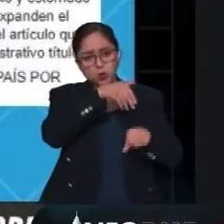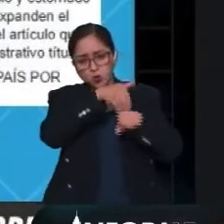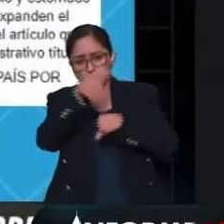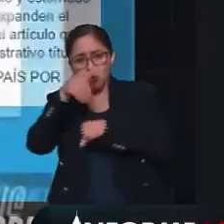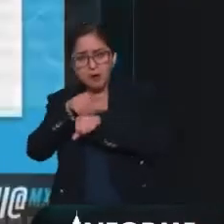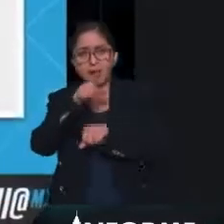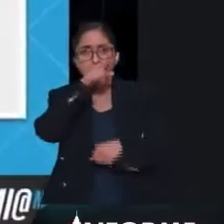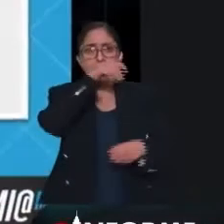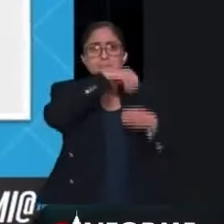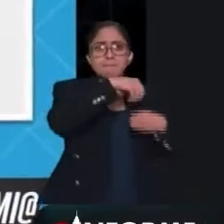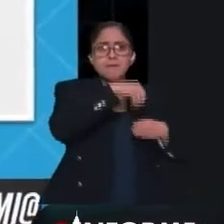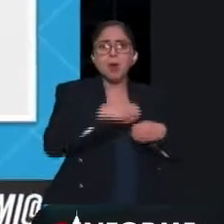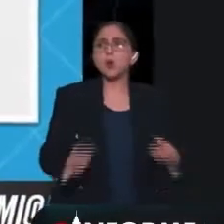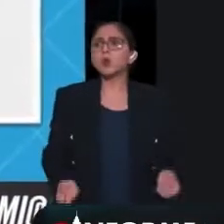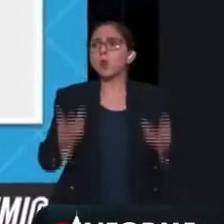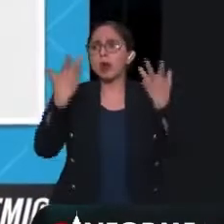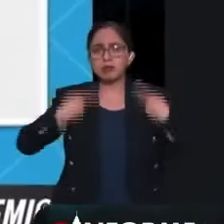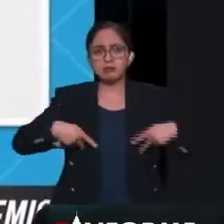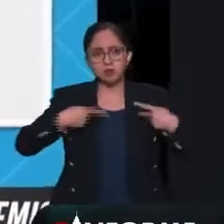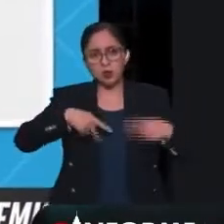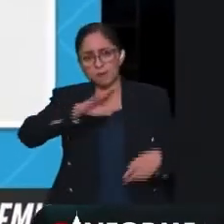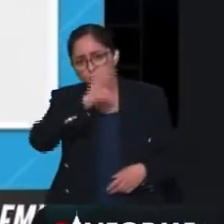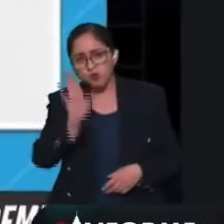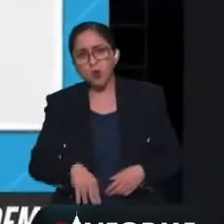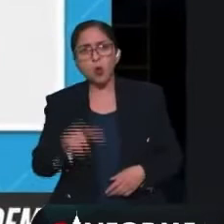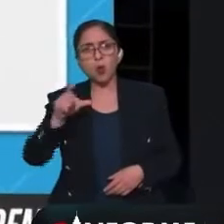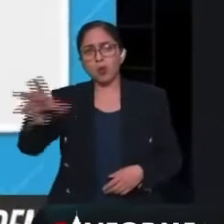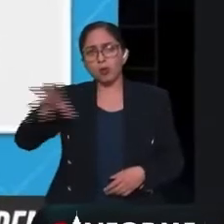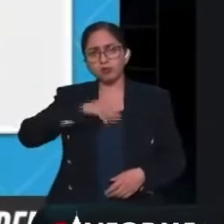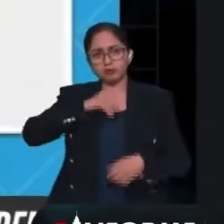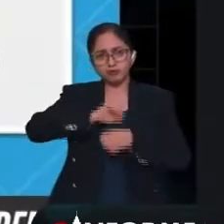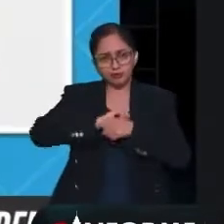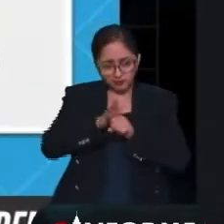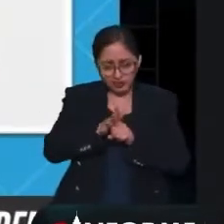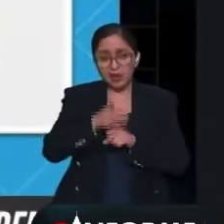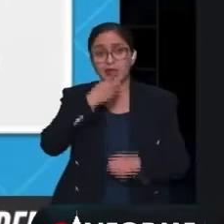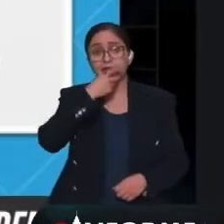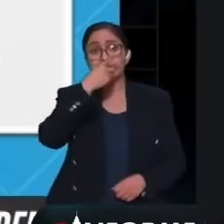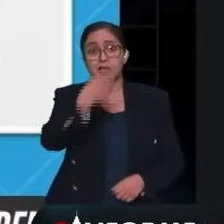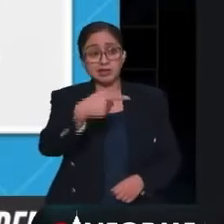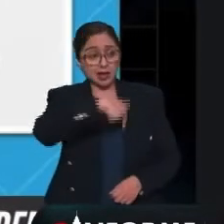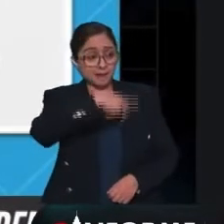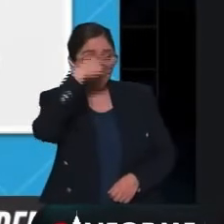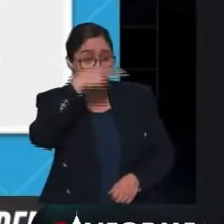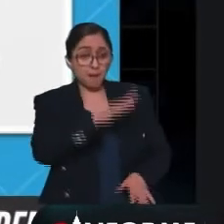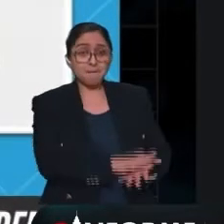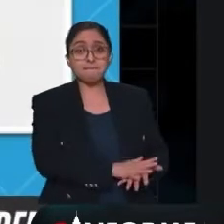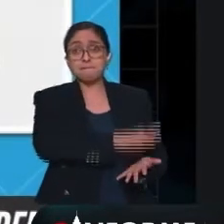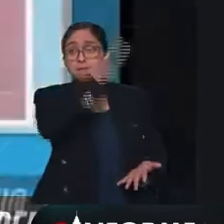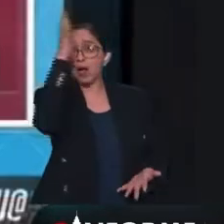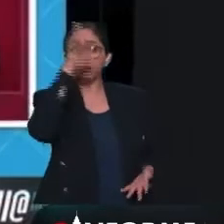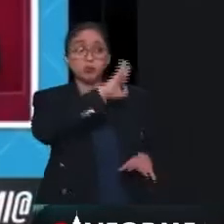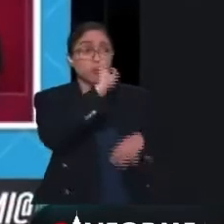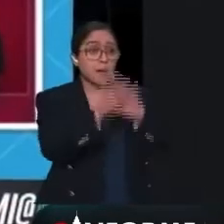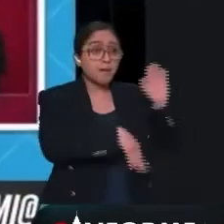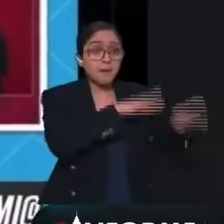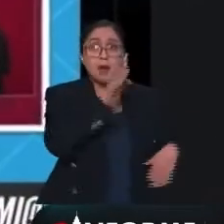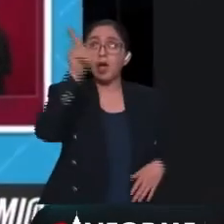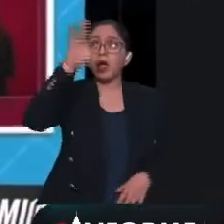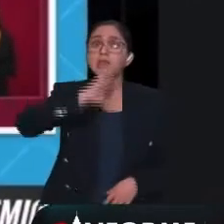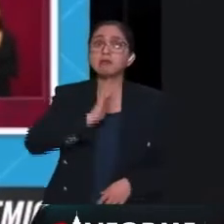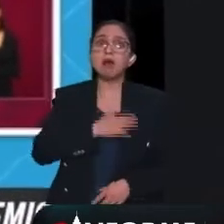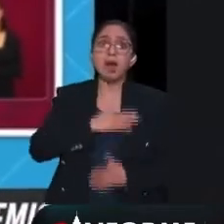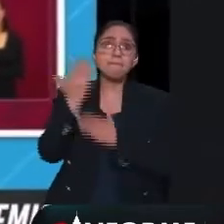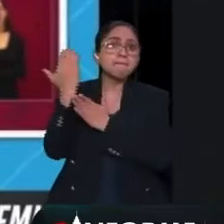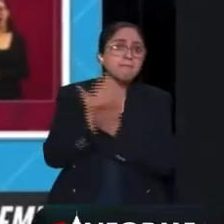defunciones COVID, se decía que México superaba a los muertos en España, luego que a Italia, luego que